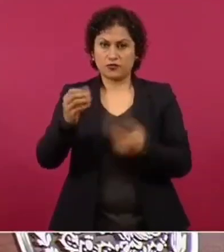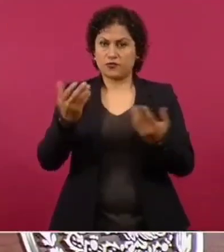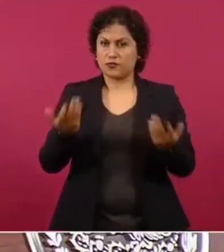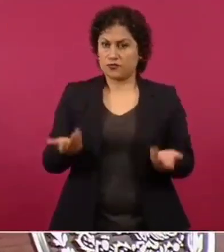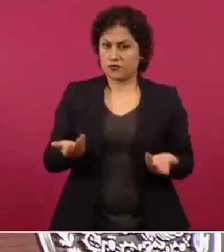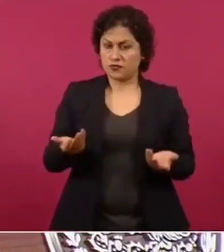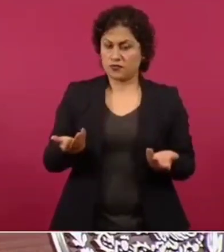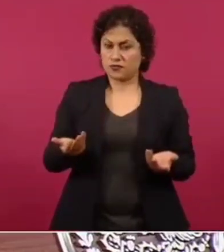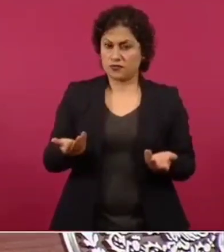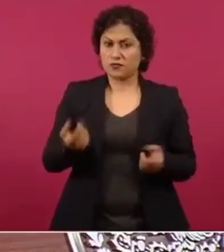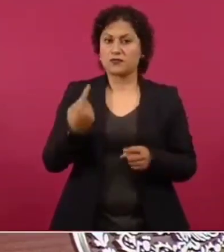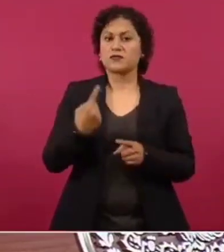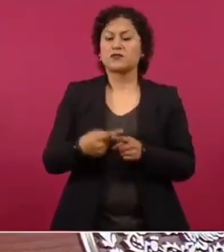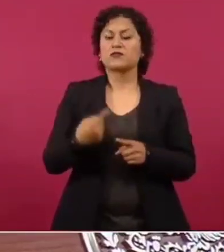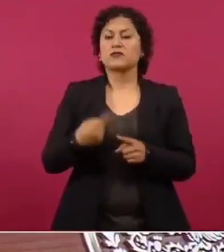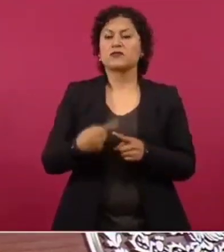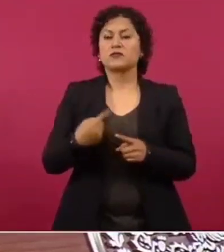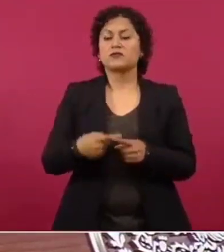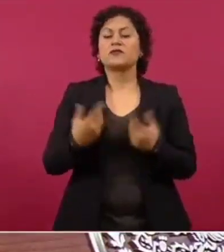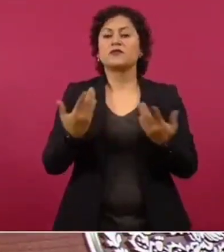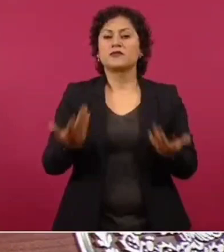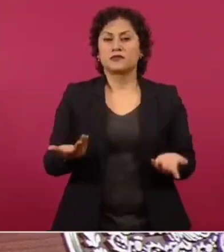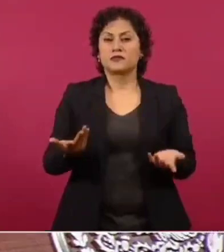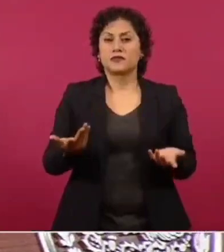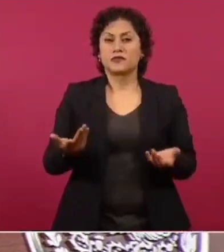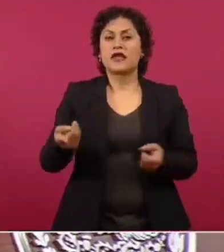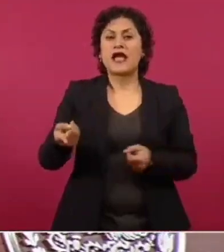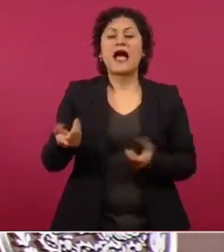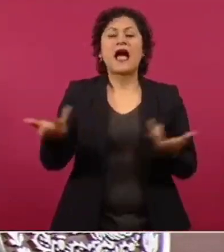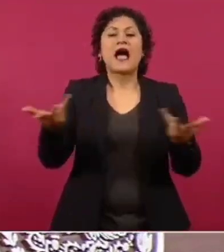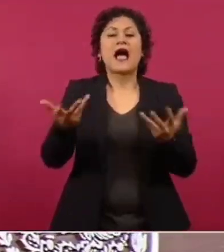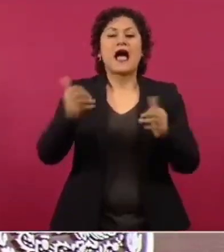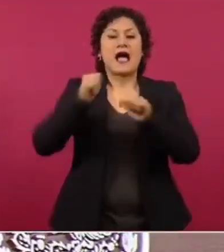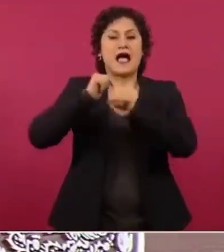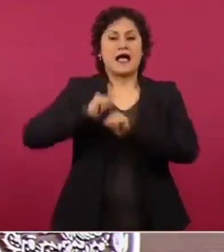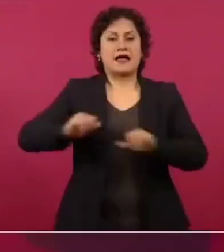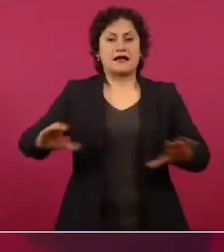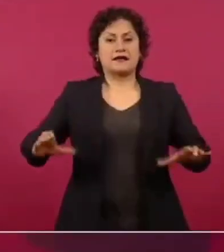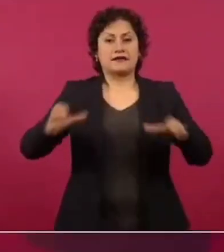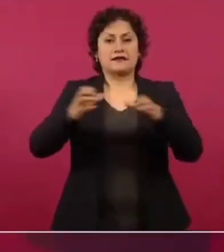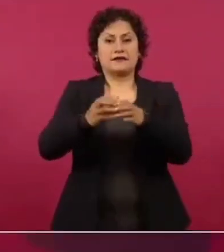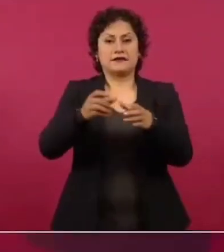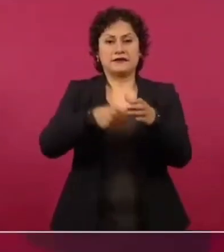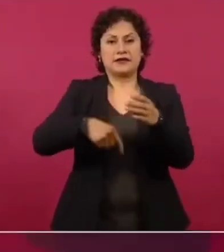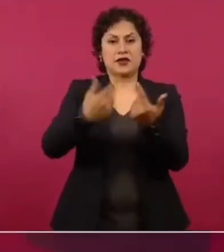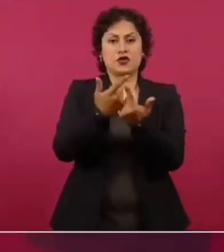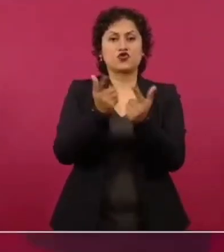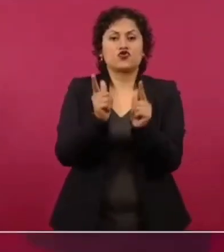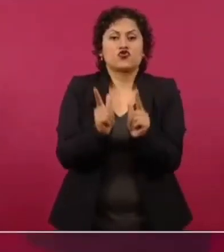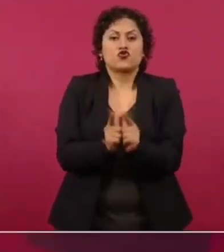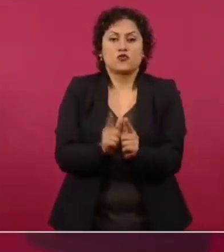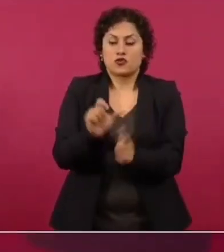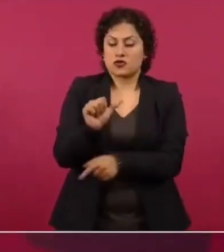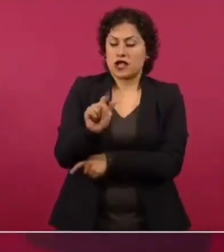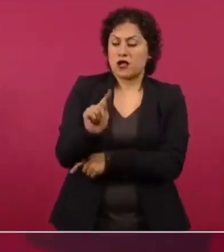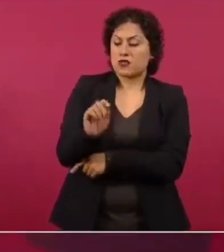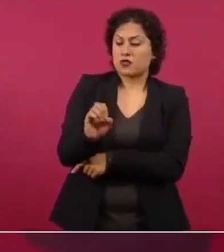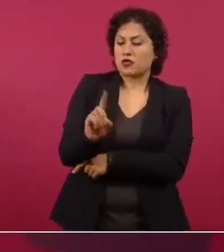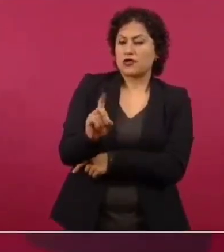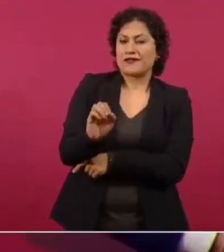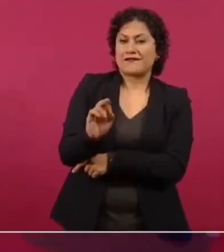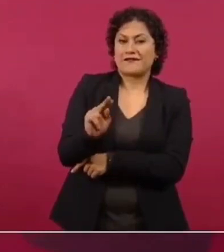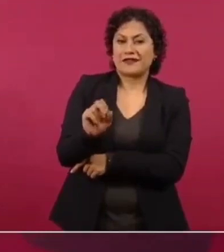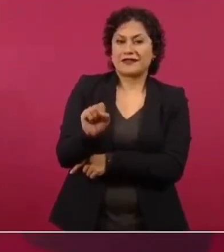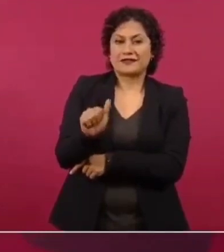grupos paramilitares, autodefensas, era el